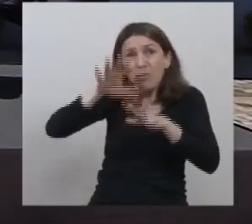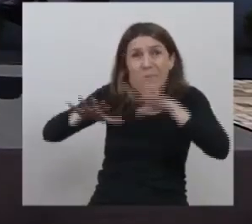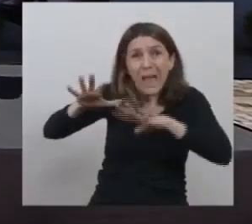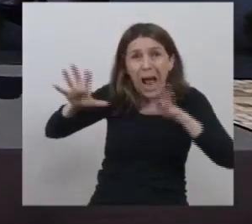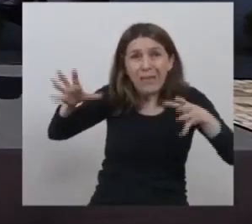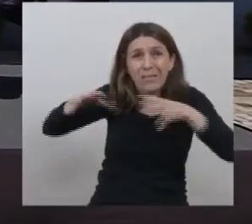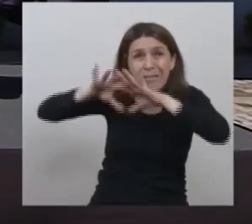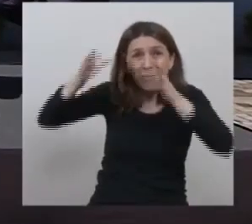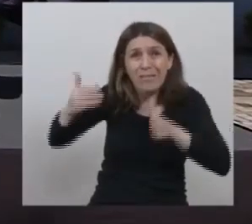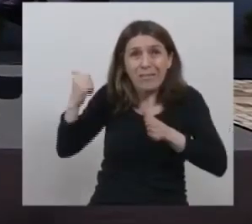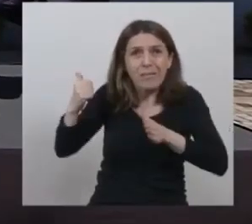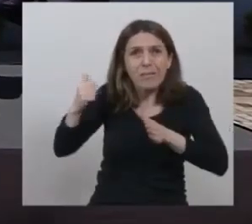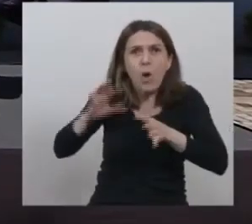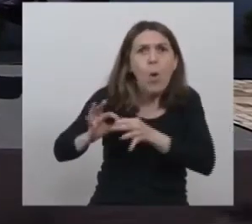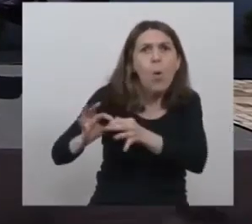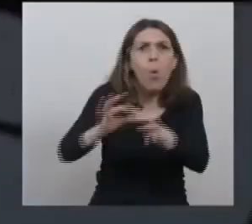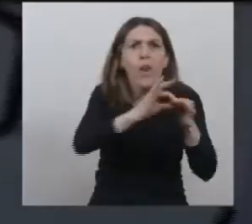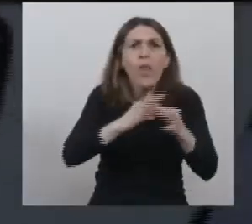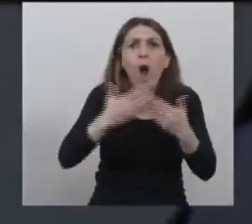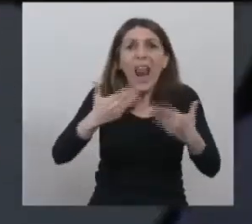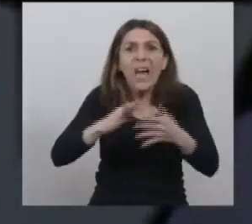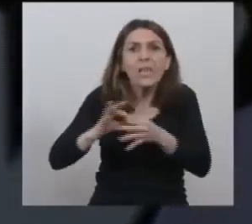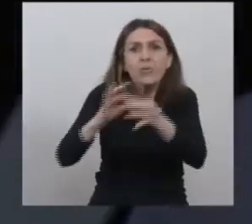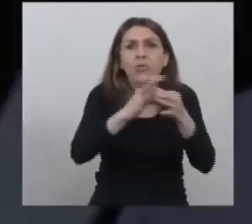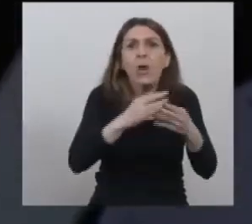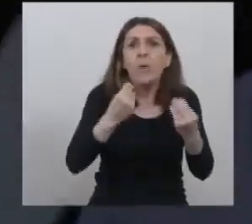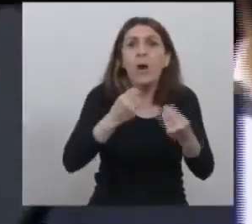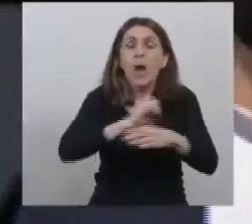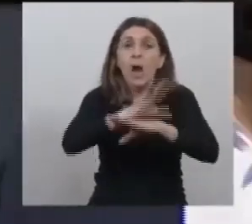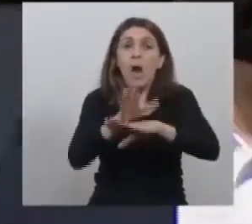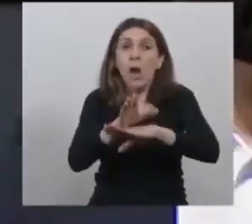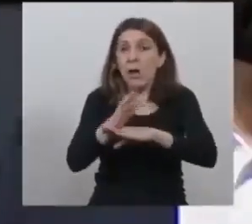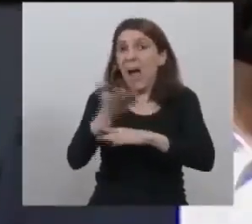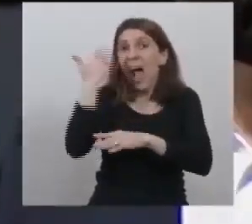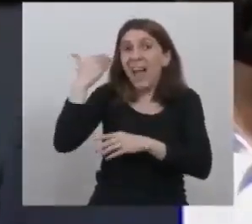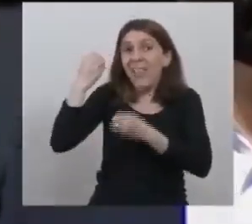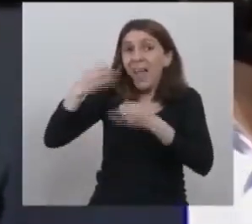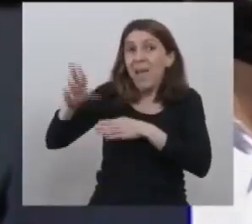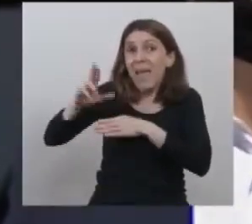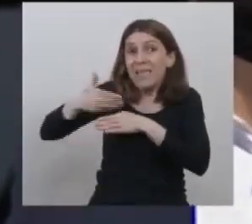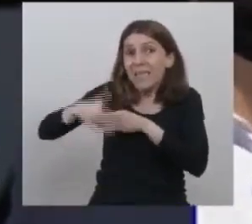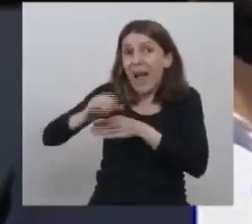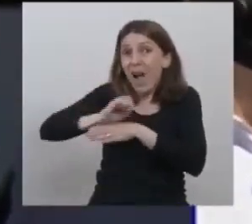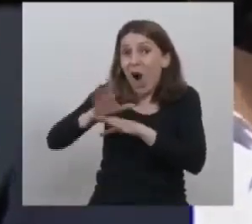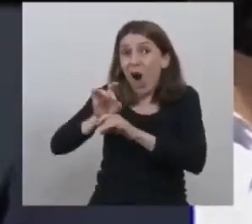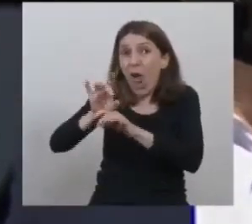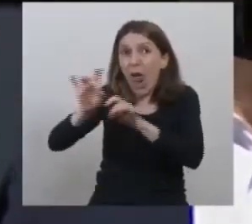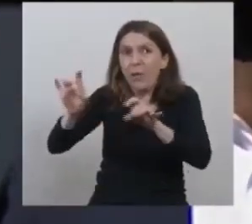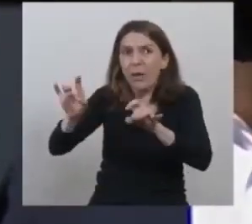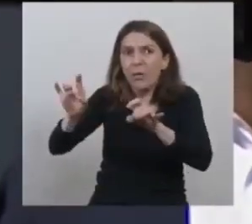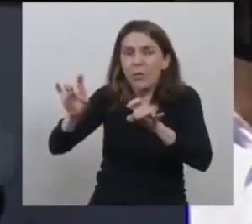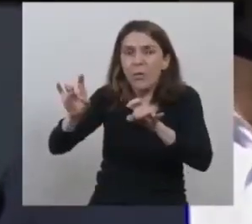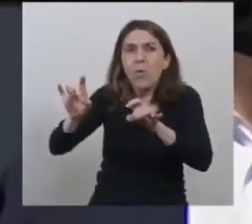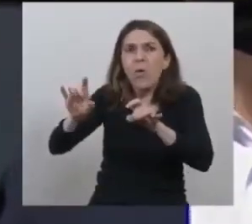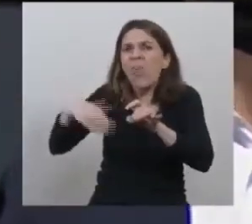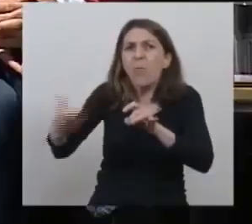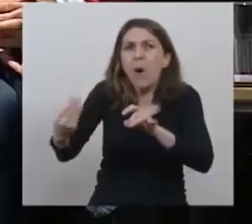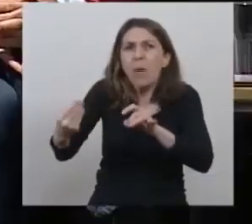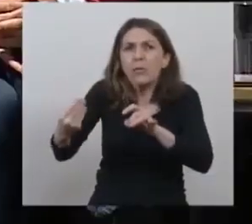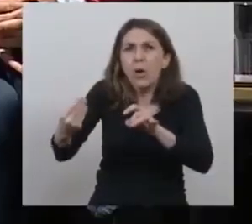porque la pandemia tuvo esa virtud al comienzo de esto de unir a los argentinos